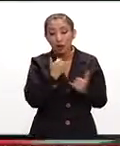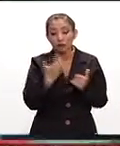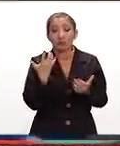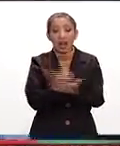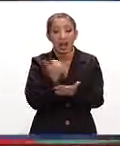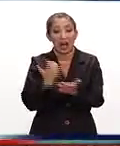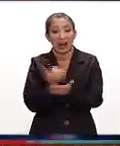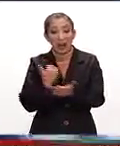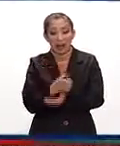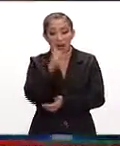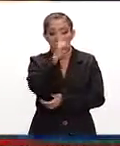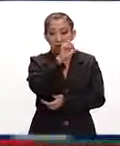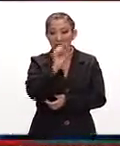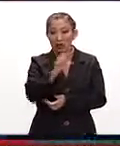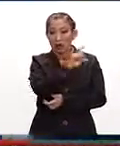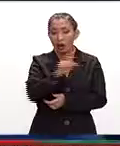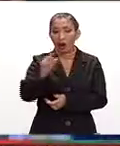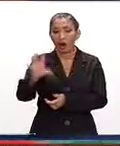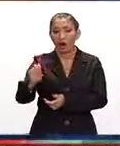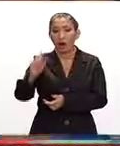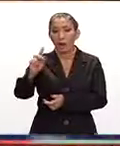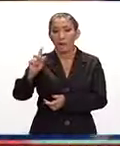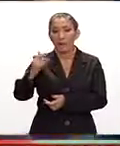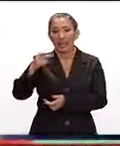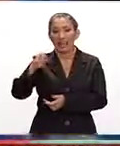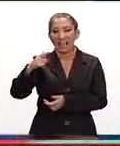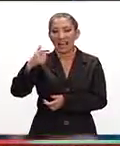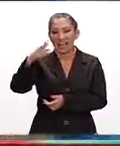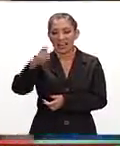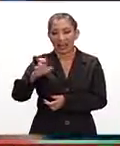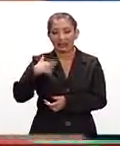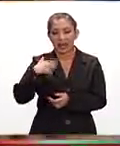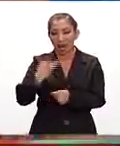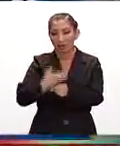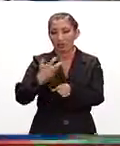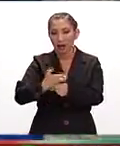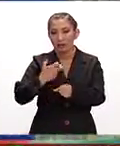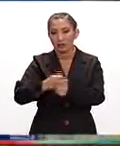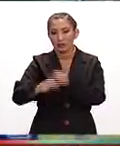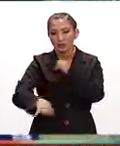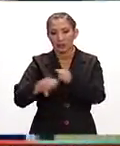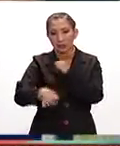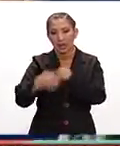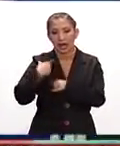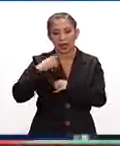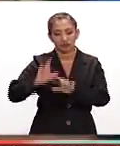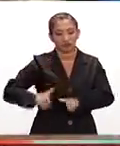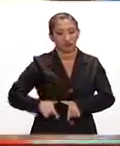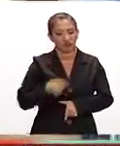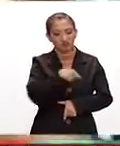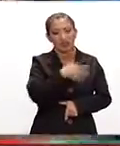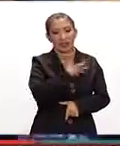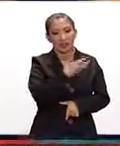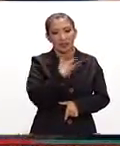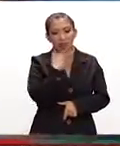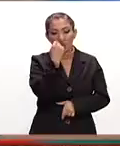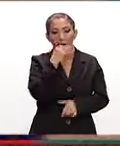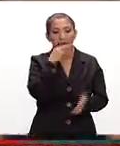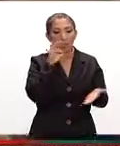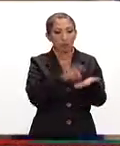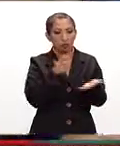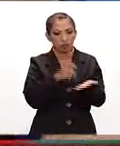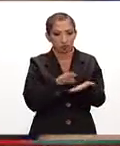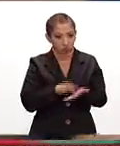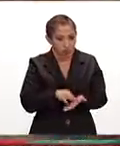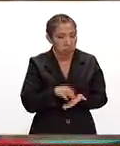victorias, derrota 1 por 0 al Copenhague y se puede decir que ya está en los octavos de final. Los vigentes campeones tienen estos nueve puntos,